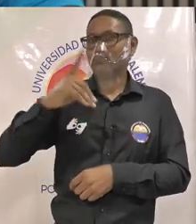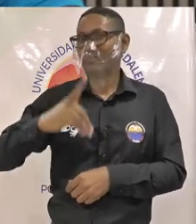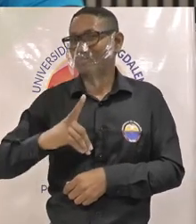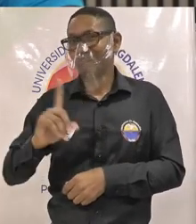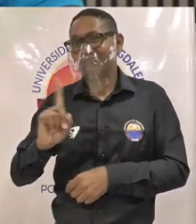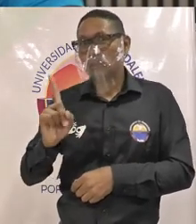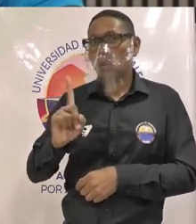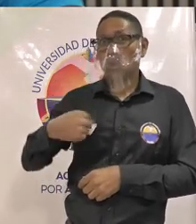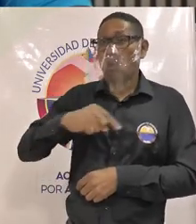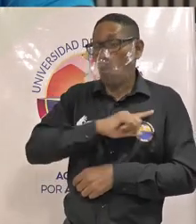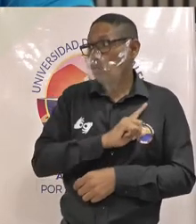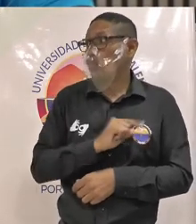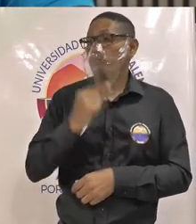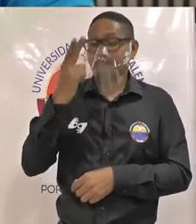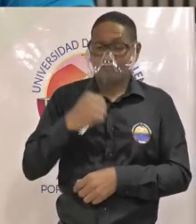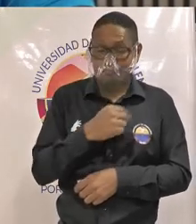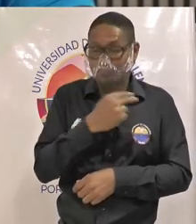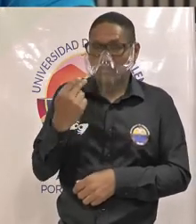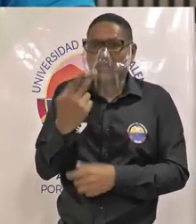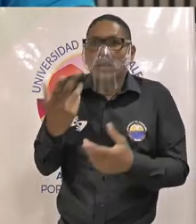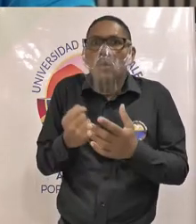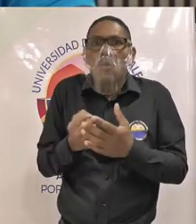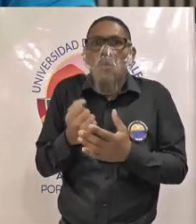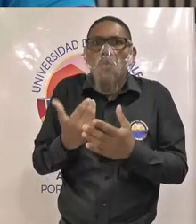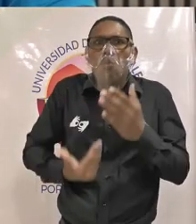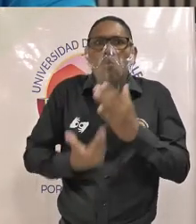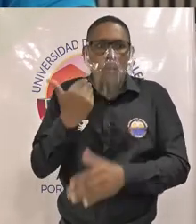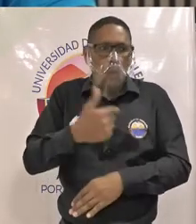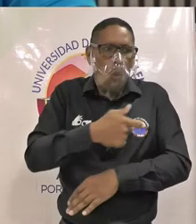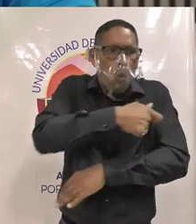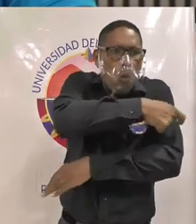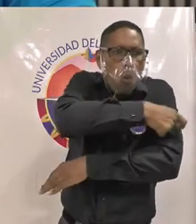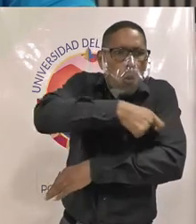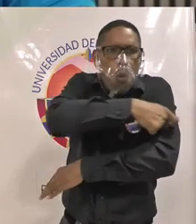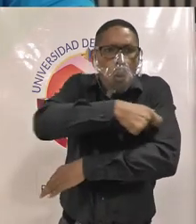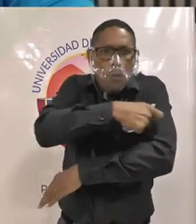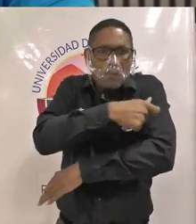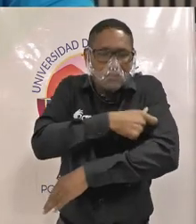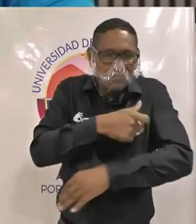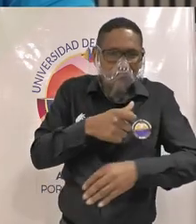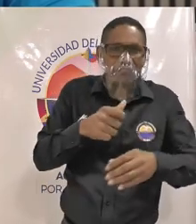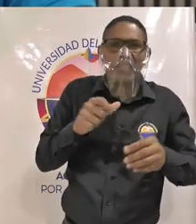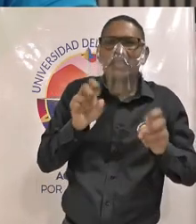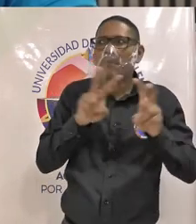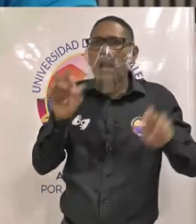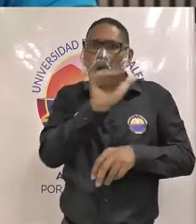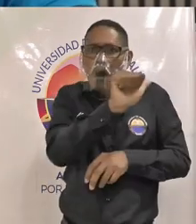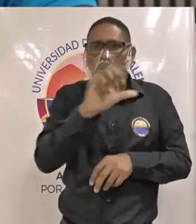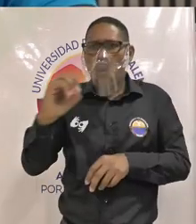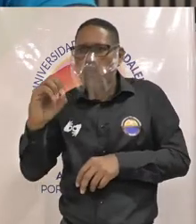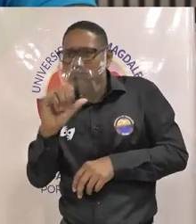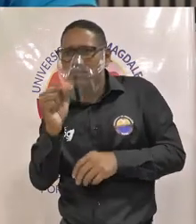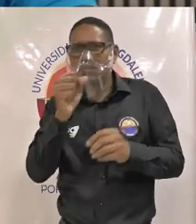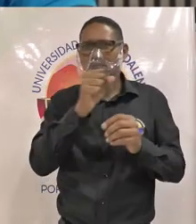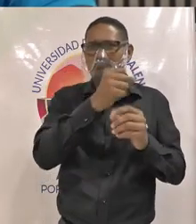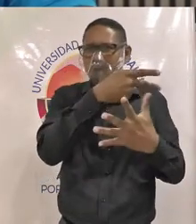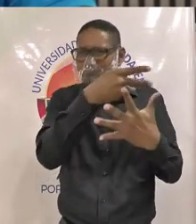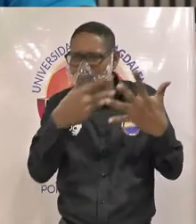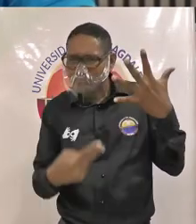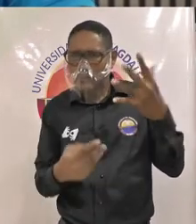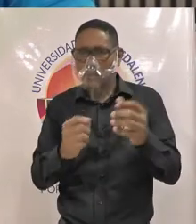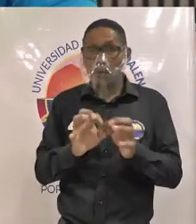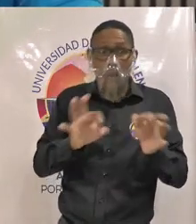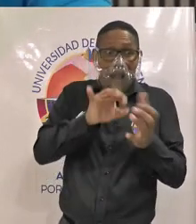comprometemos a evaluar la creación de un comité de asuntos de género que pueda ser la instancia asesora para